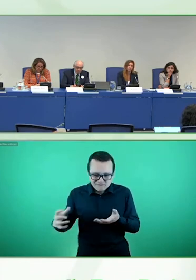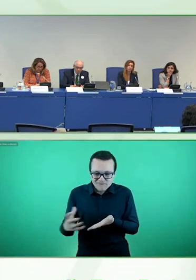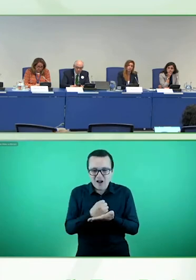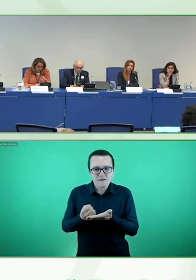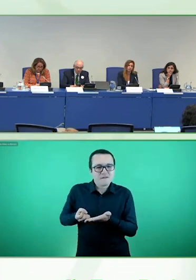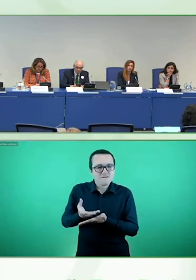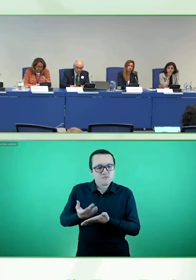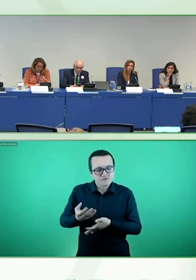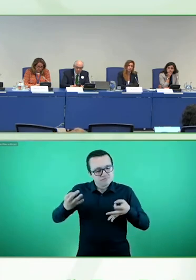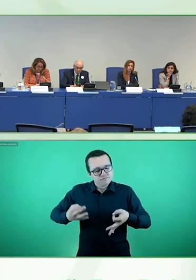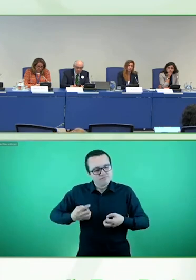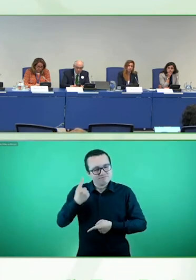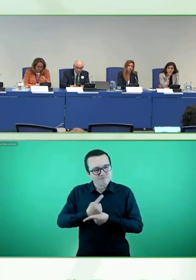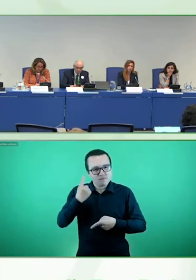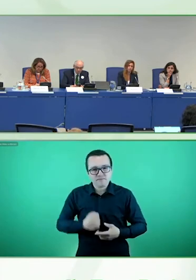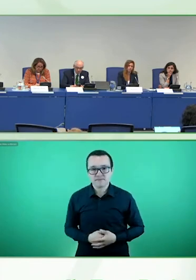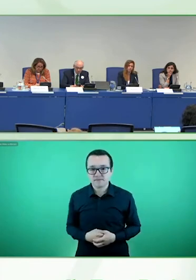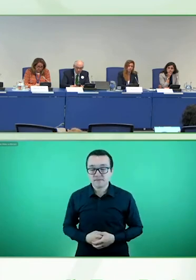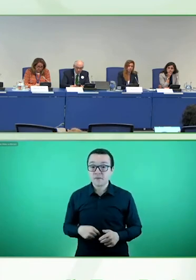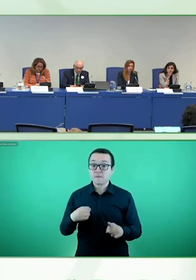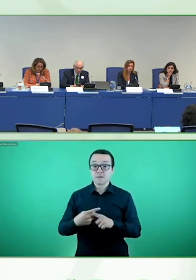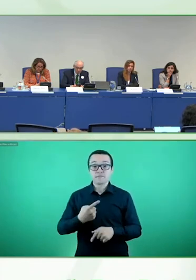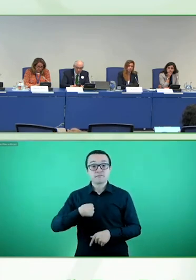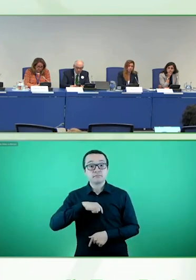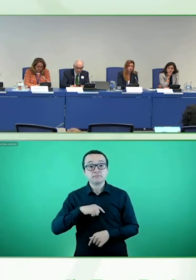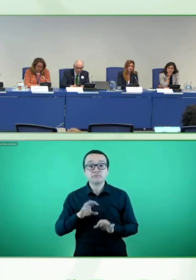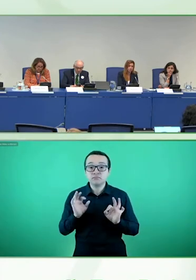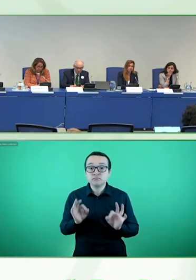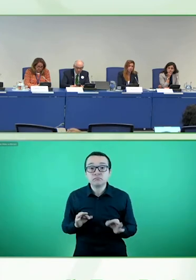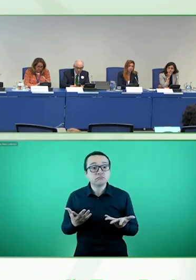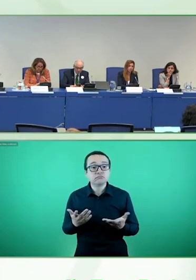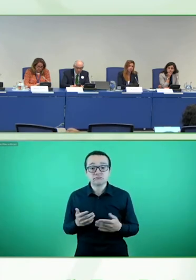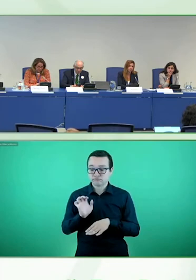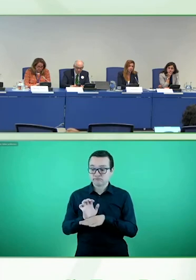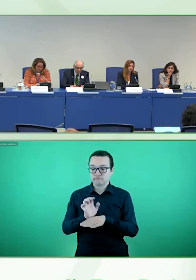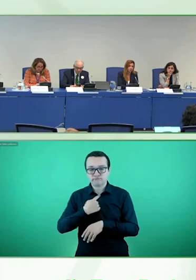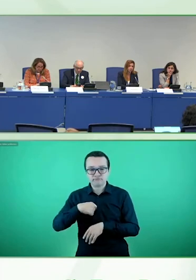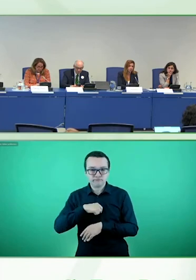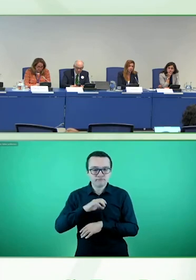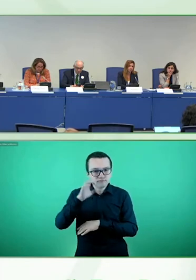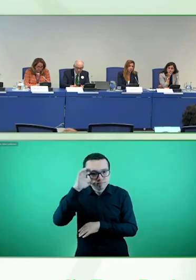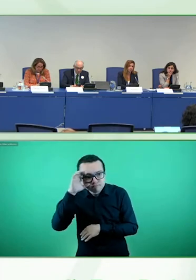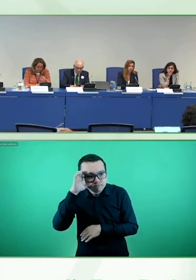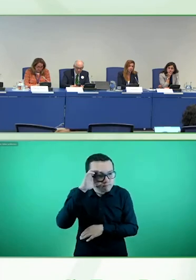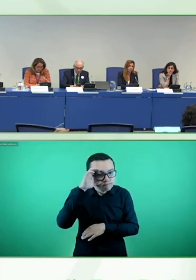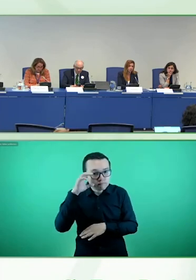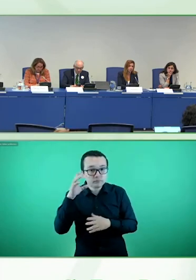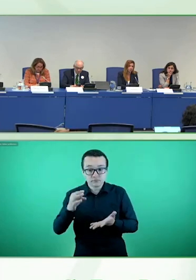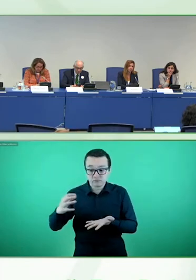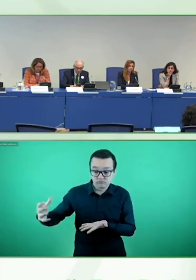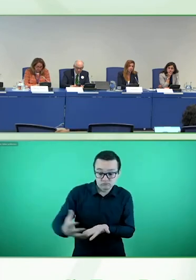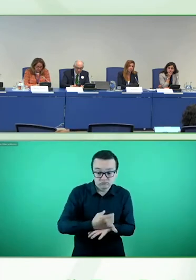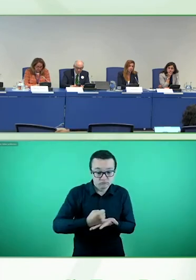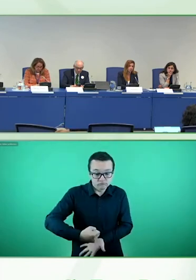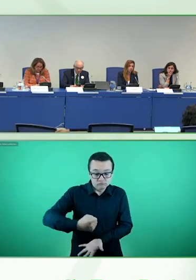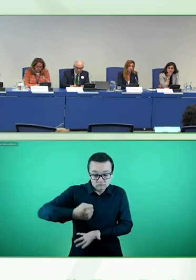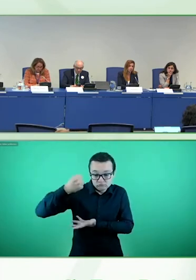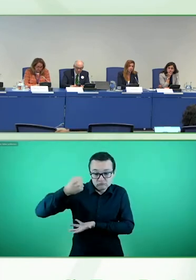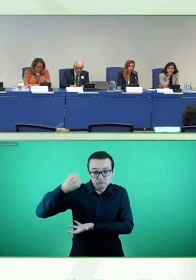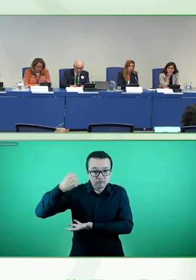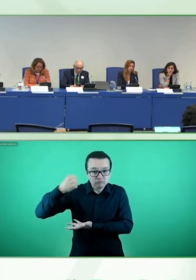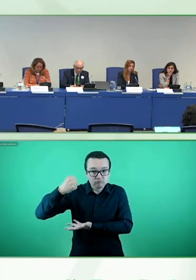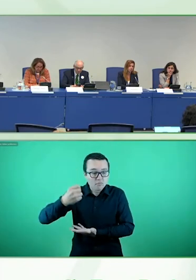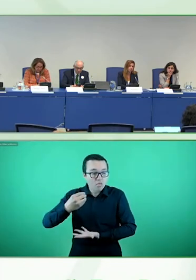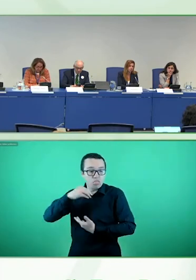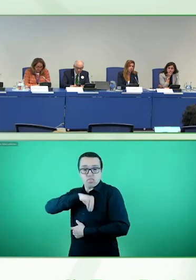que además proviene del juego responsable y que reinvierte socialmente todos los beneficios de ese juego responsable, apostamos porque también en la región,